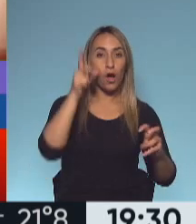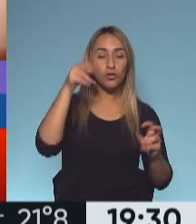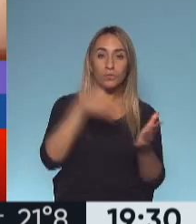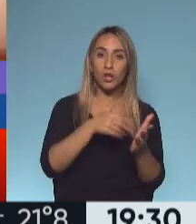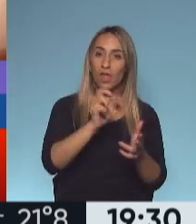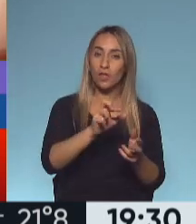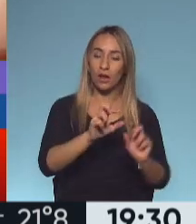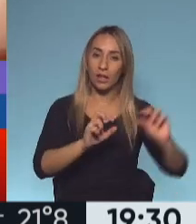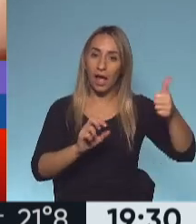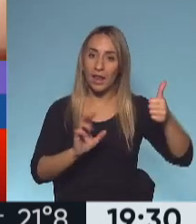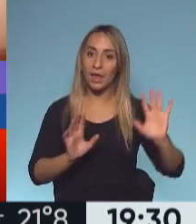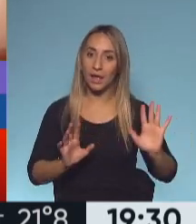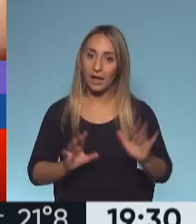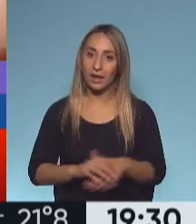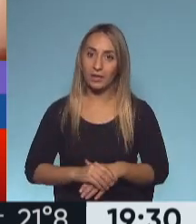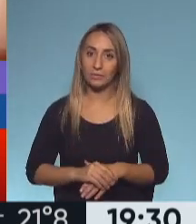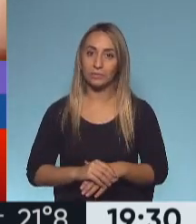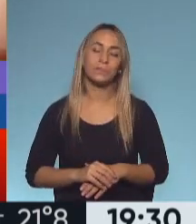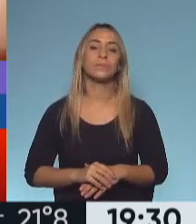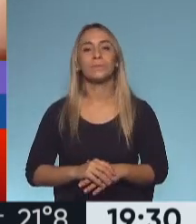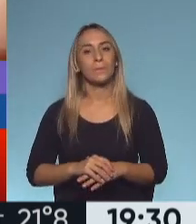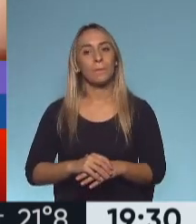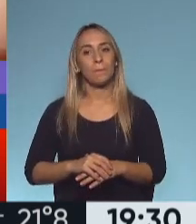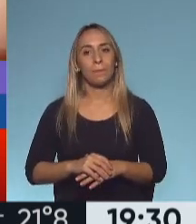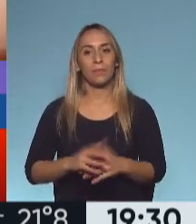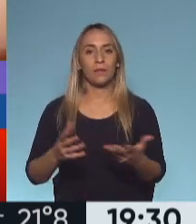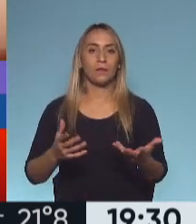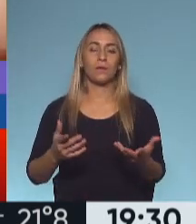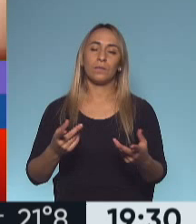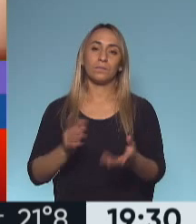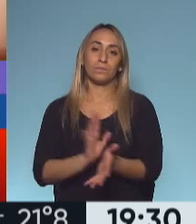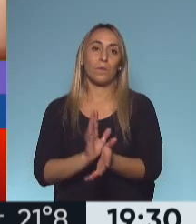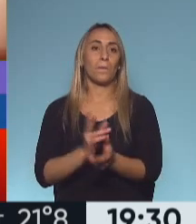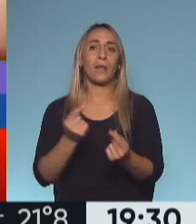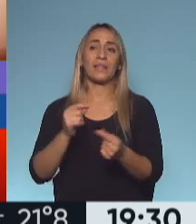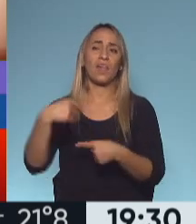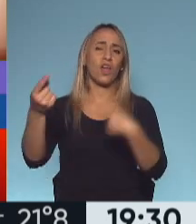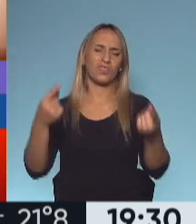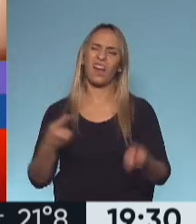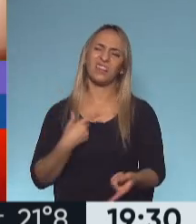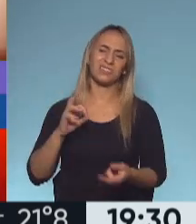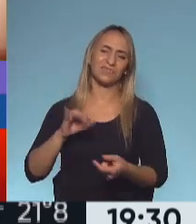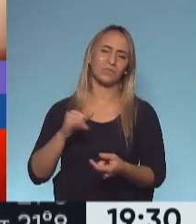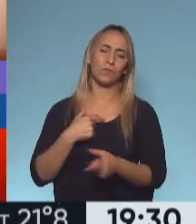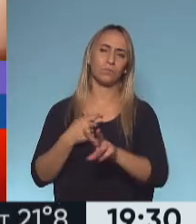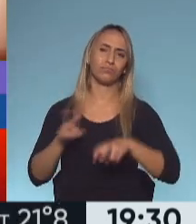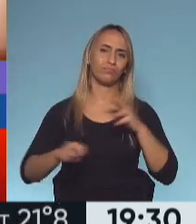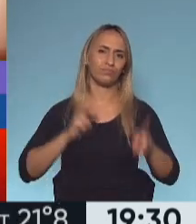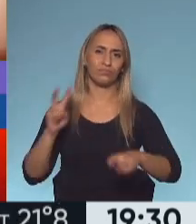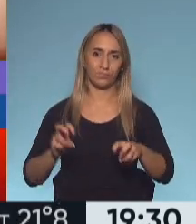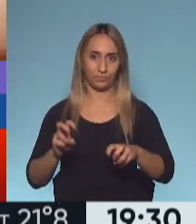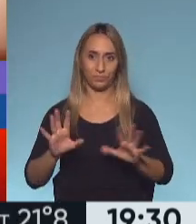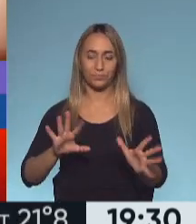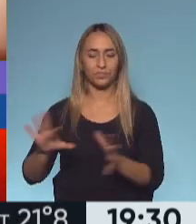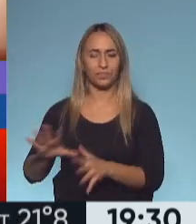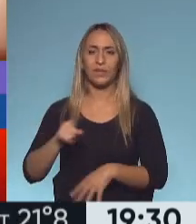Sí, es cierto. Con la ajena todos somos generosos. El procesamiento, te decía, no es con prisión preventiva,